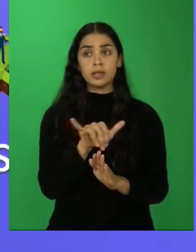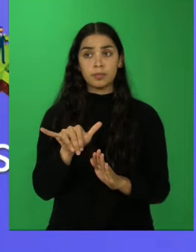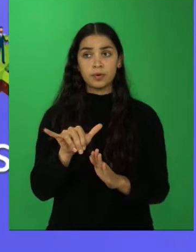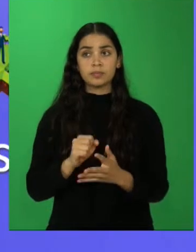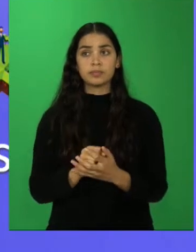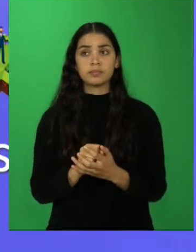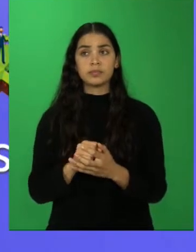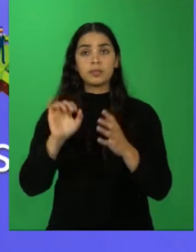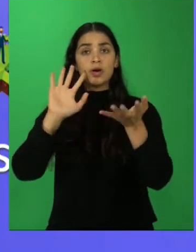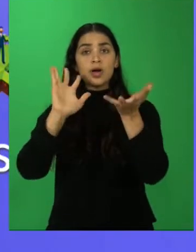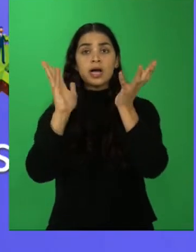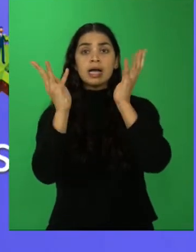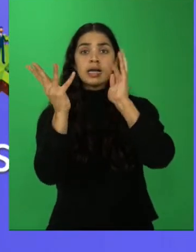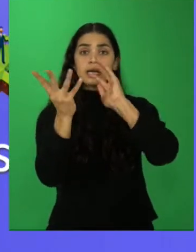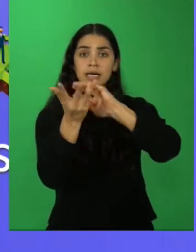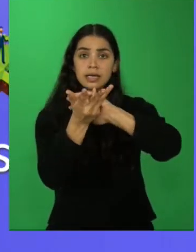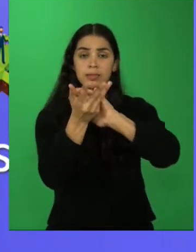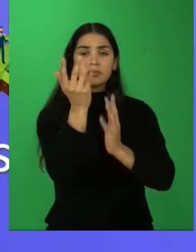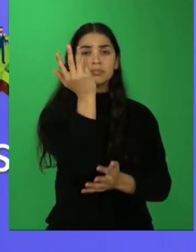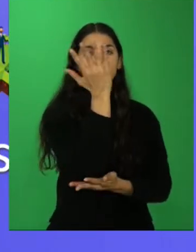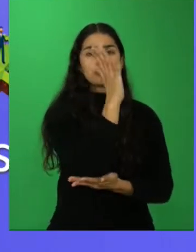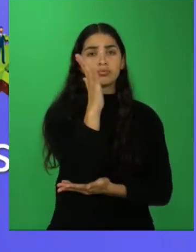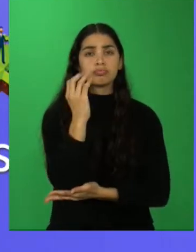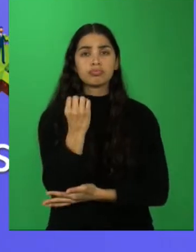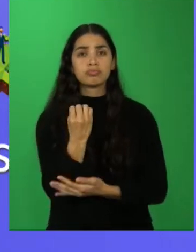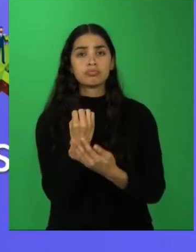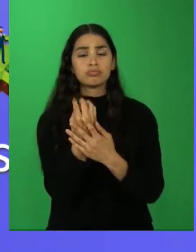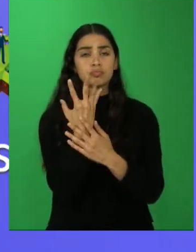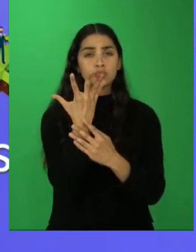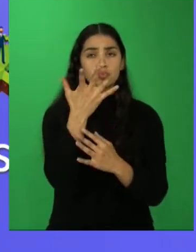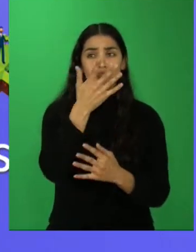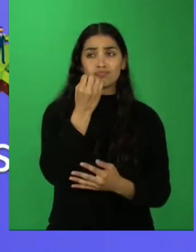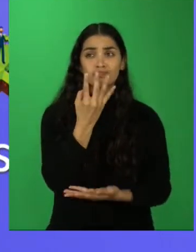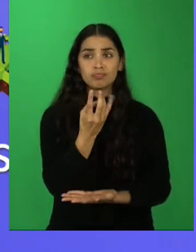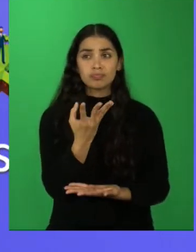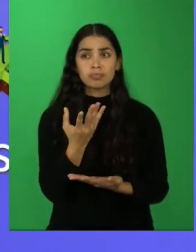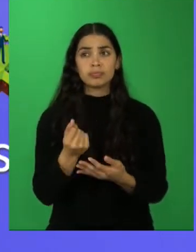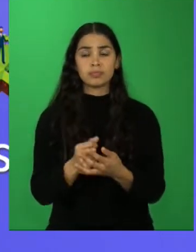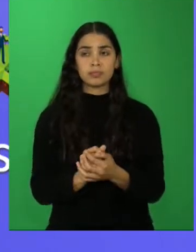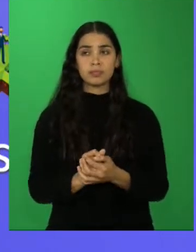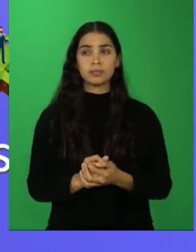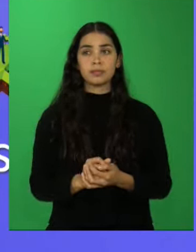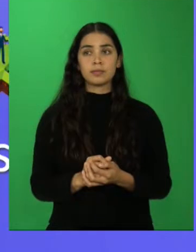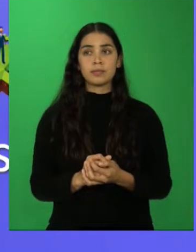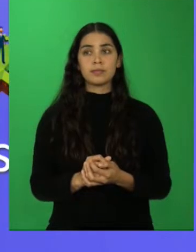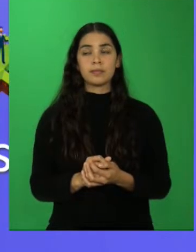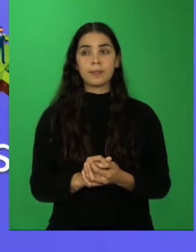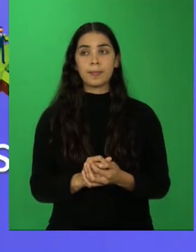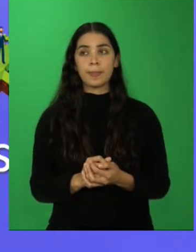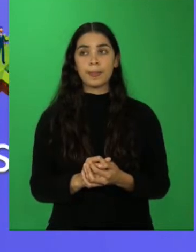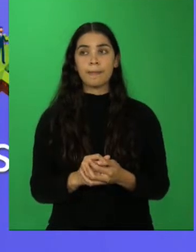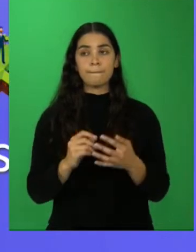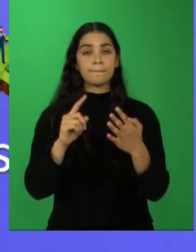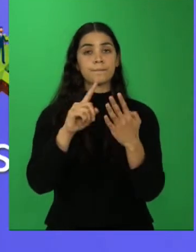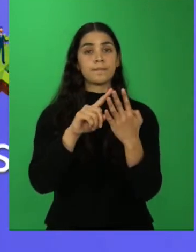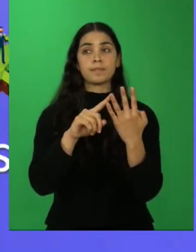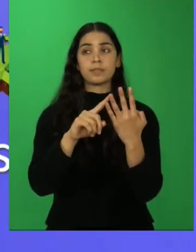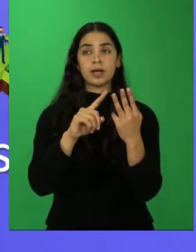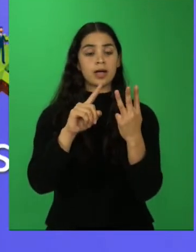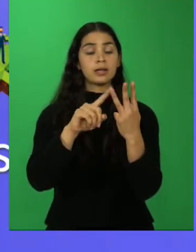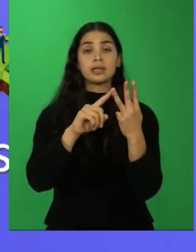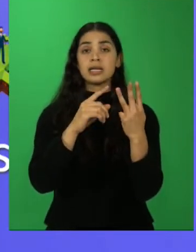El clima y la vegetación que están estrechamente relacionadas según la latitud. La